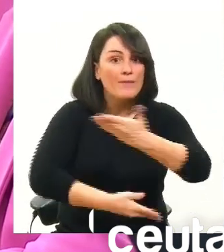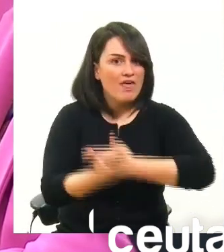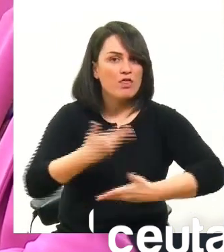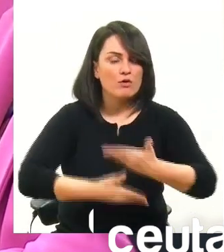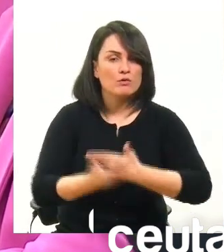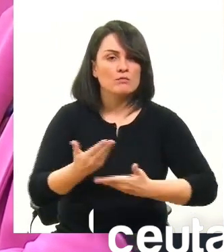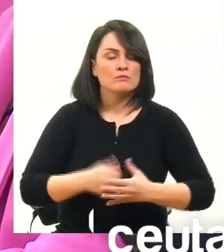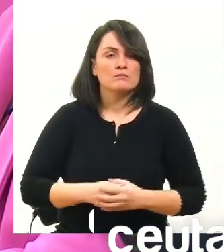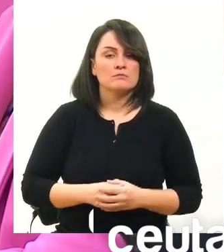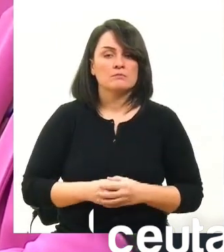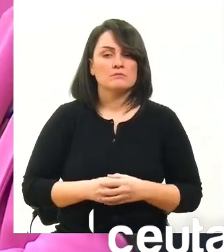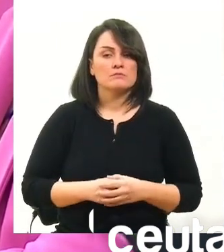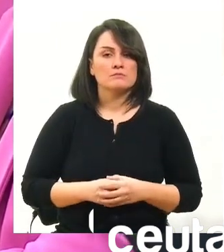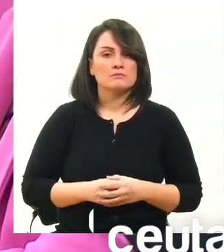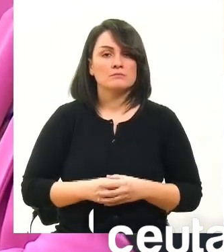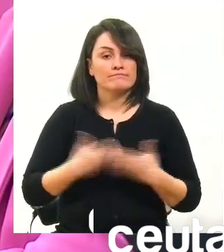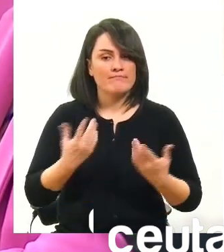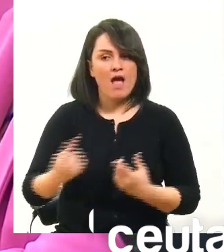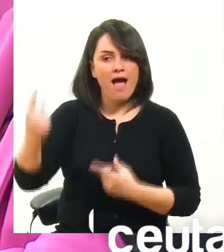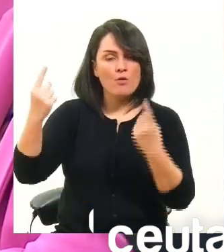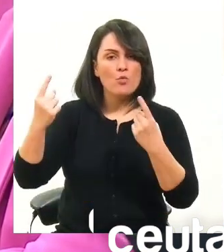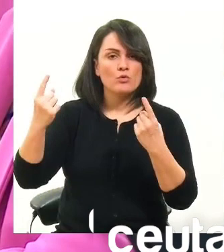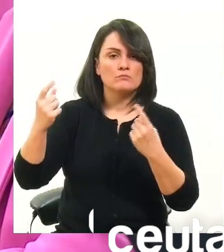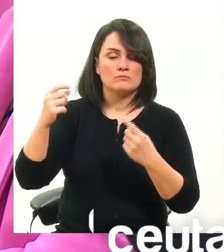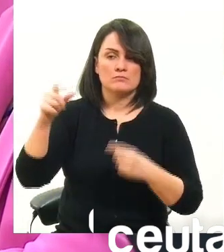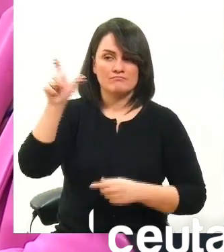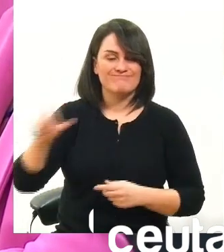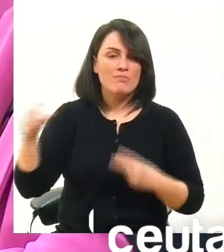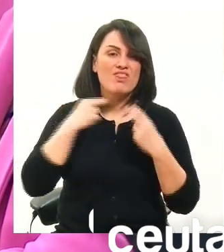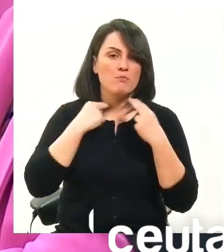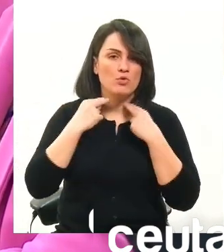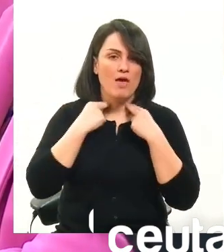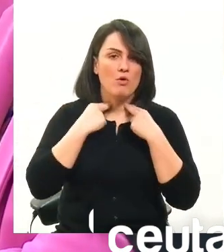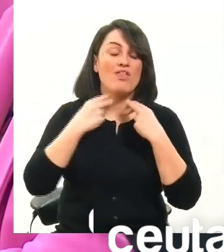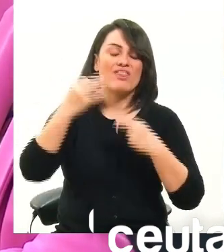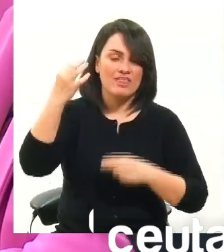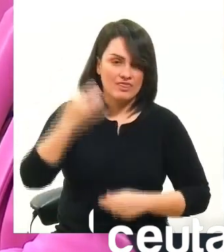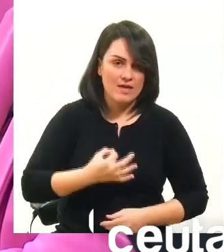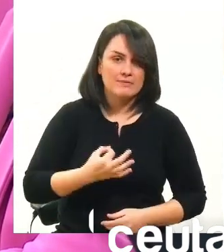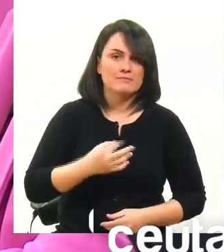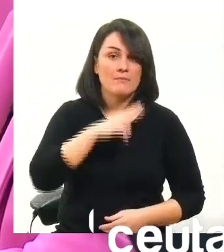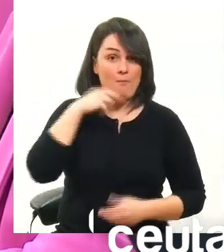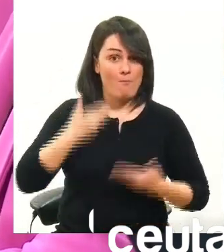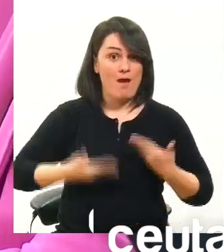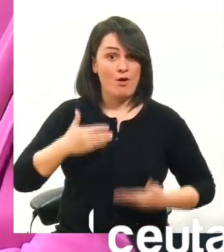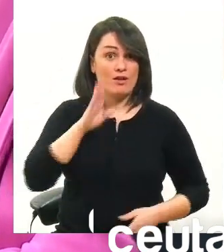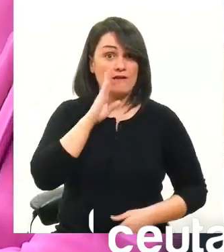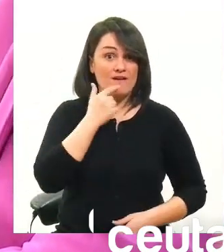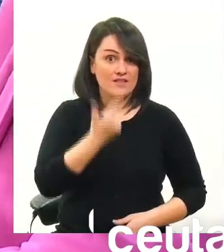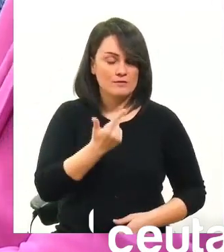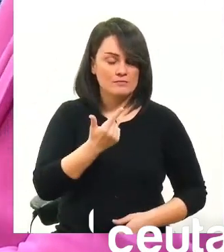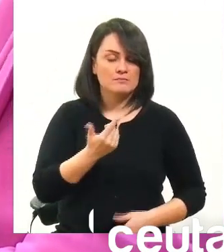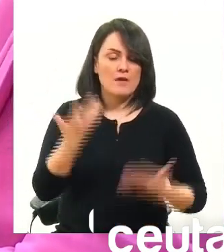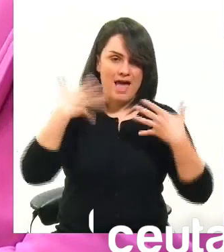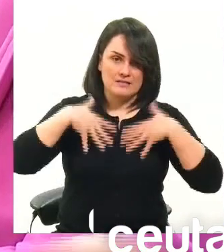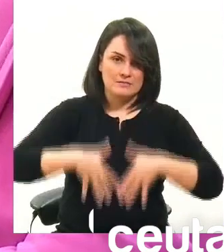aquí tendrían que hacer muchas actividades extraescolares para tener esos cinco valores que algunos de ellos no lo tienen y dicho esto voy a